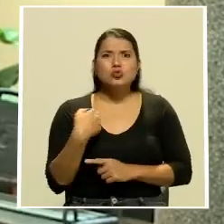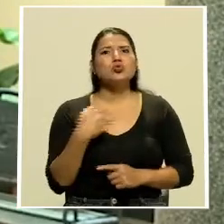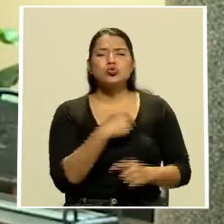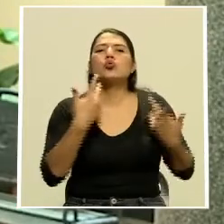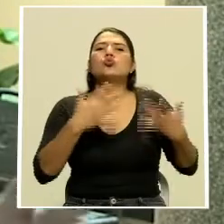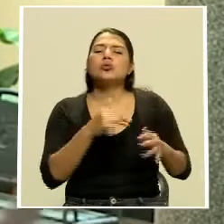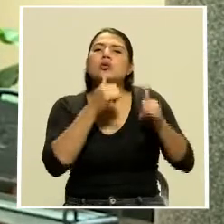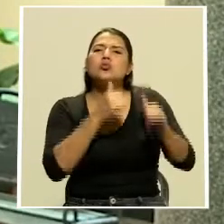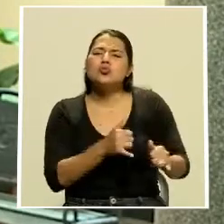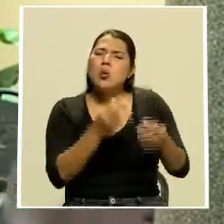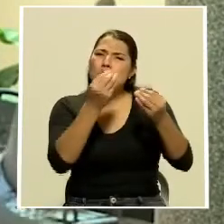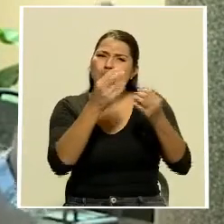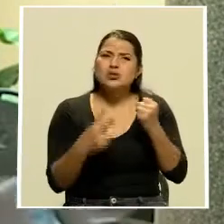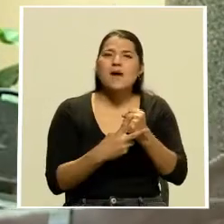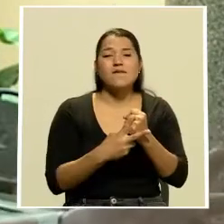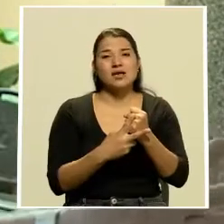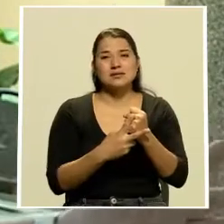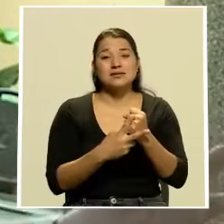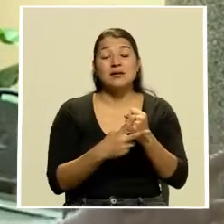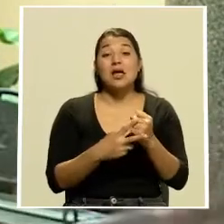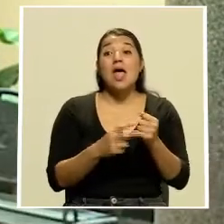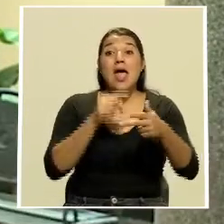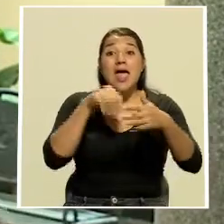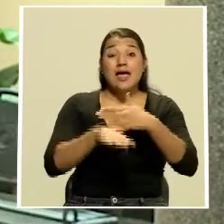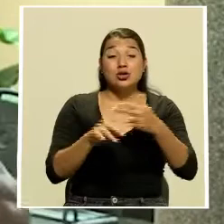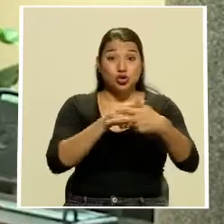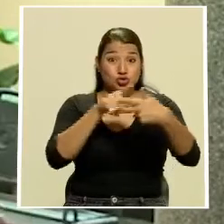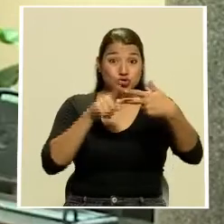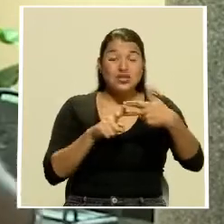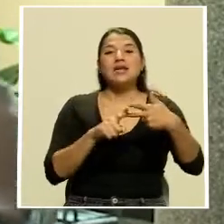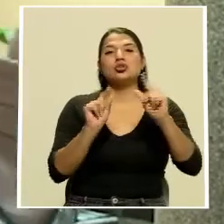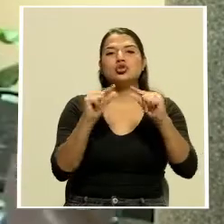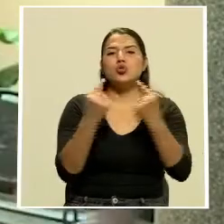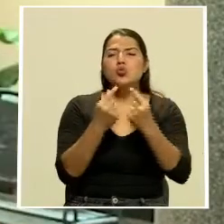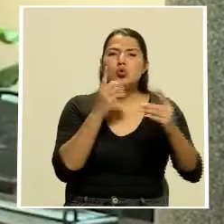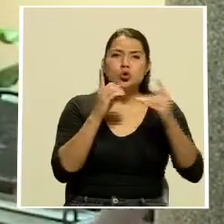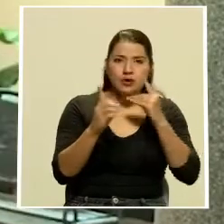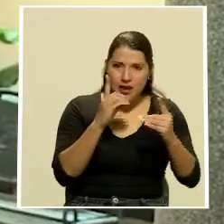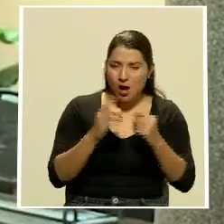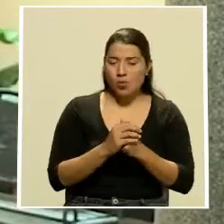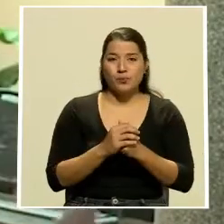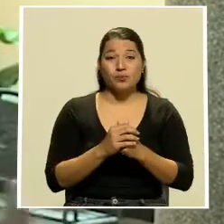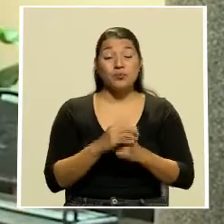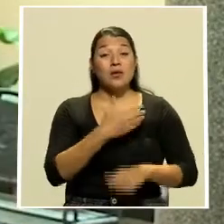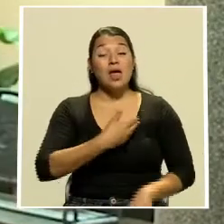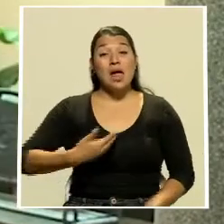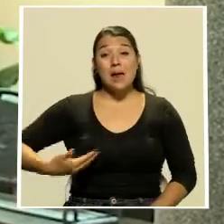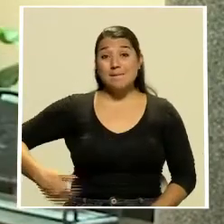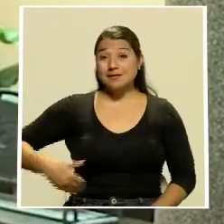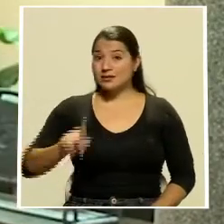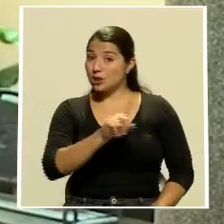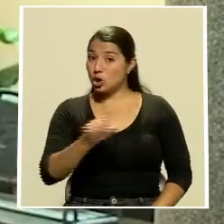infinidad de veces a través de las tres mesas de diálogo que la cazaron, a pesar de que el presidente no tuvo el